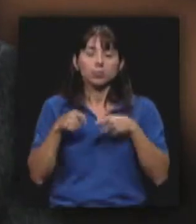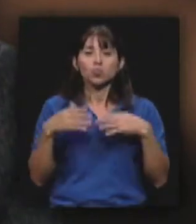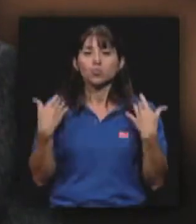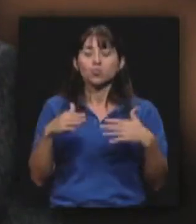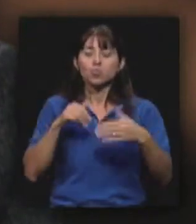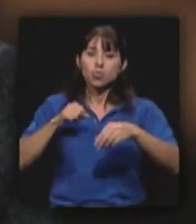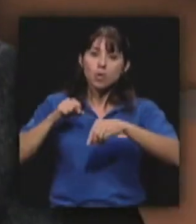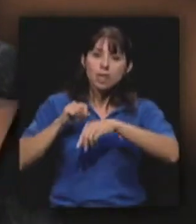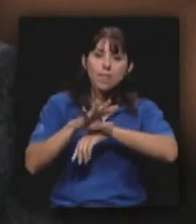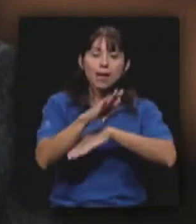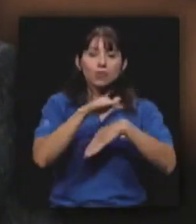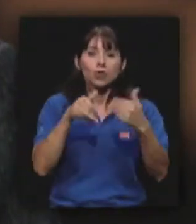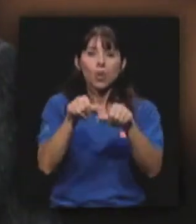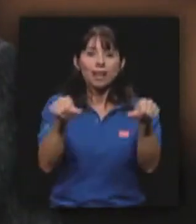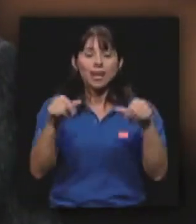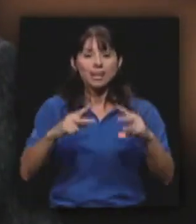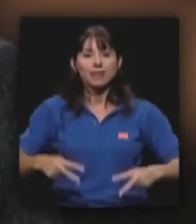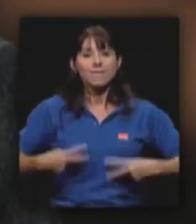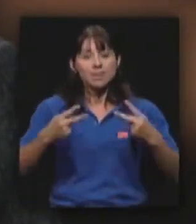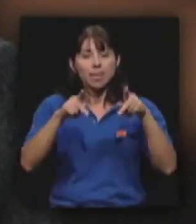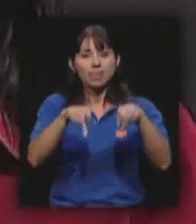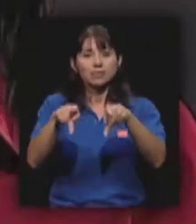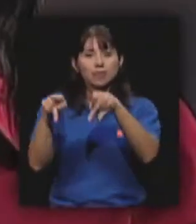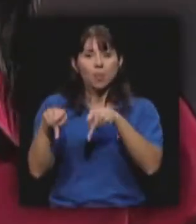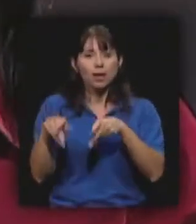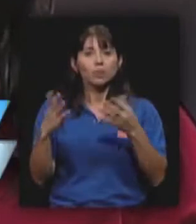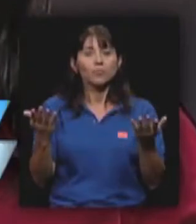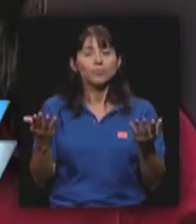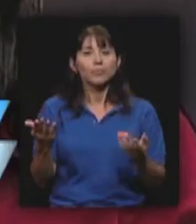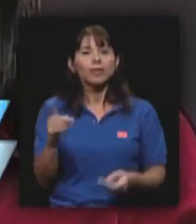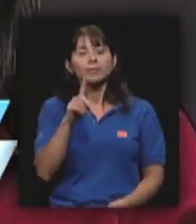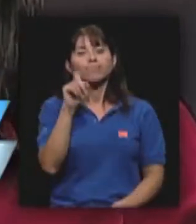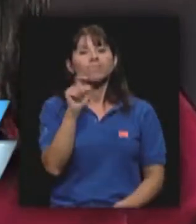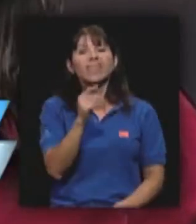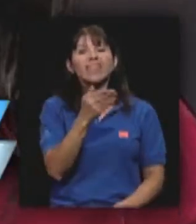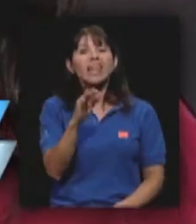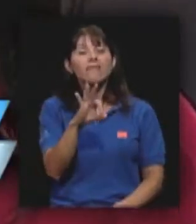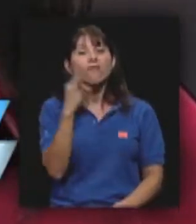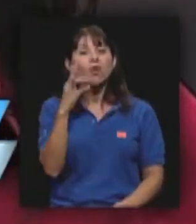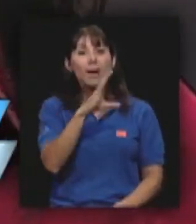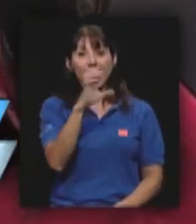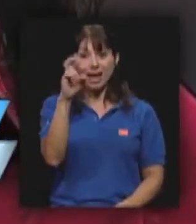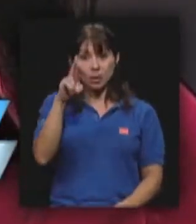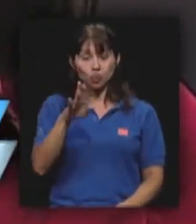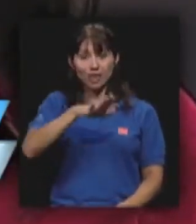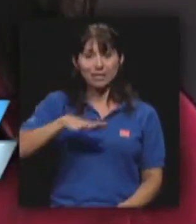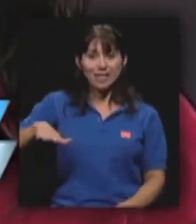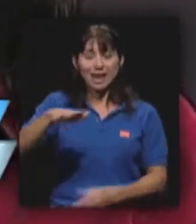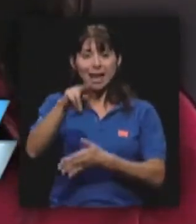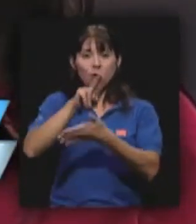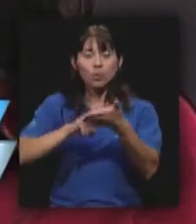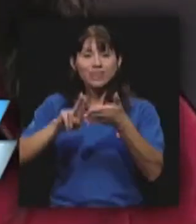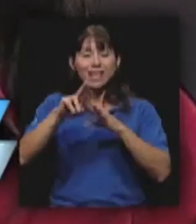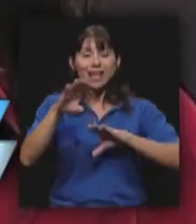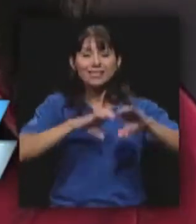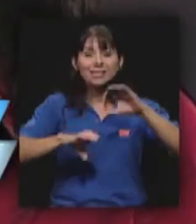impacto en todas las áreas de la vida del ser humano. ¿De qué forma en Costa Rica la universidad, la